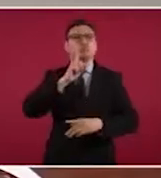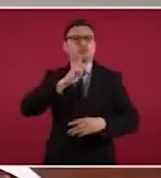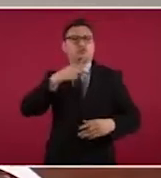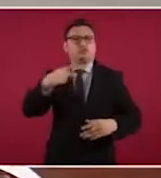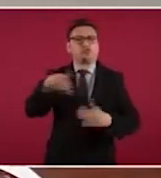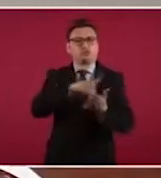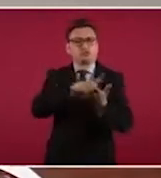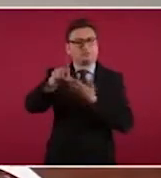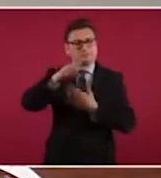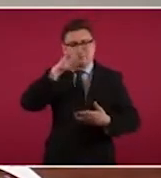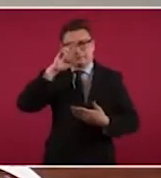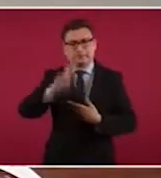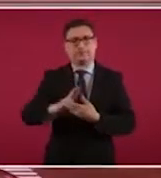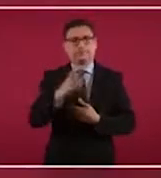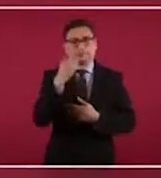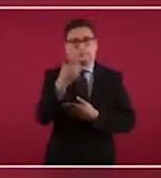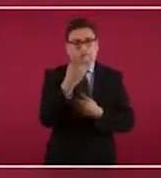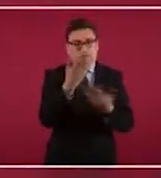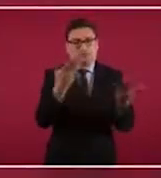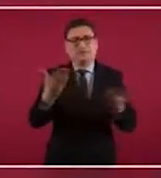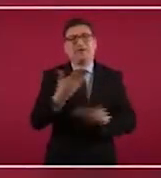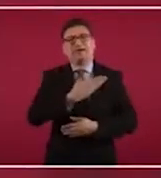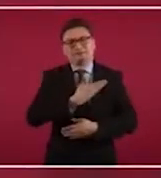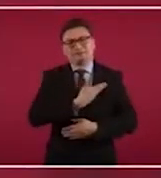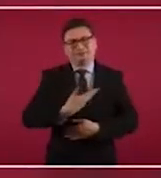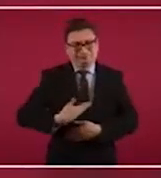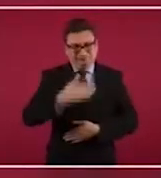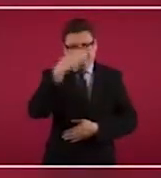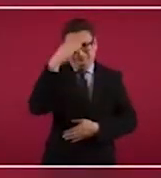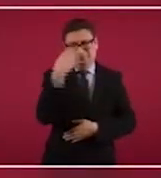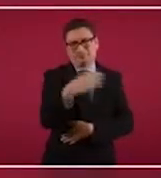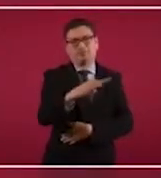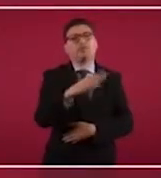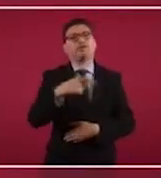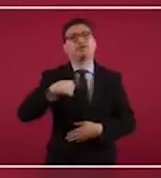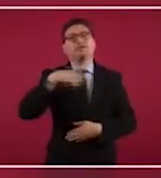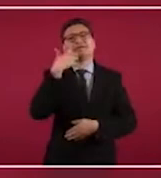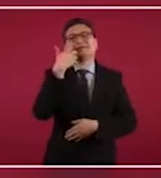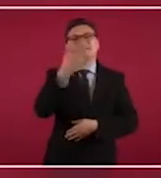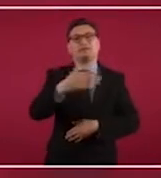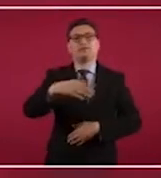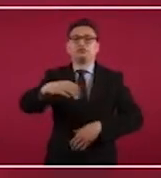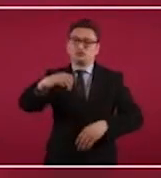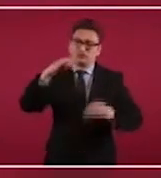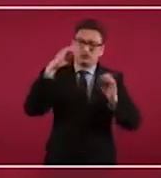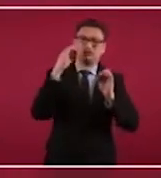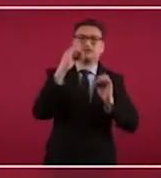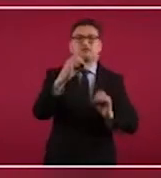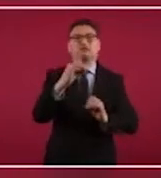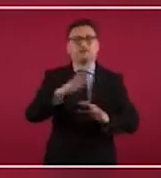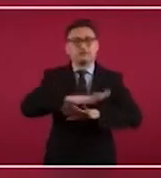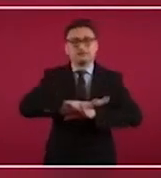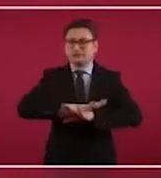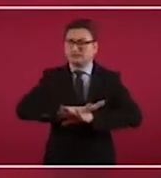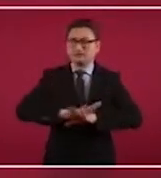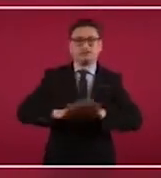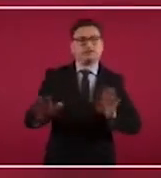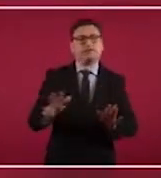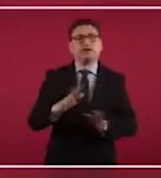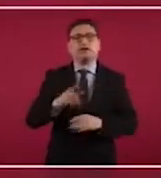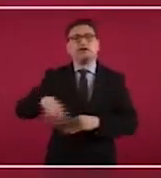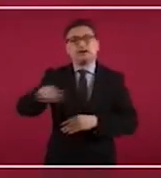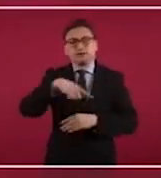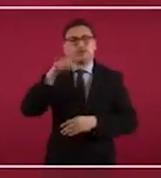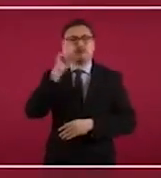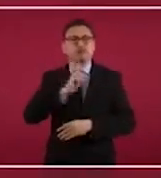Queremos, señor Presidente, hacer un compromiso el día de hoy de cero tolerancia como un tema prioritario de